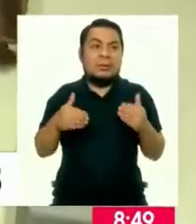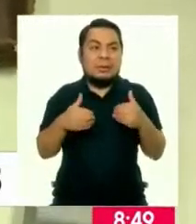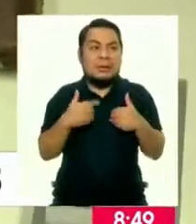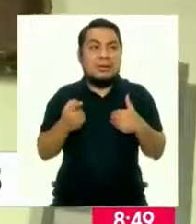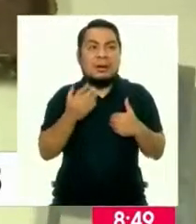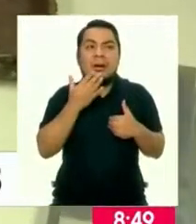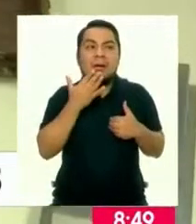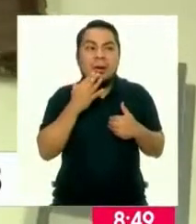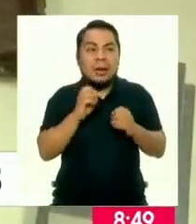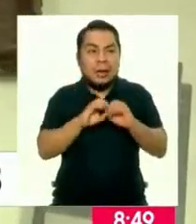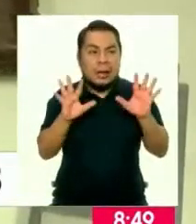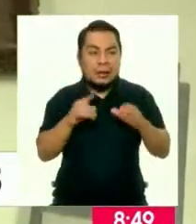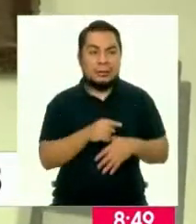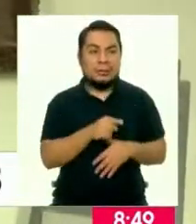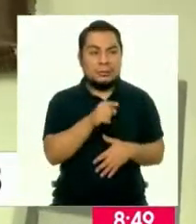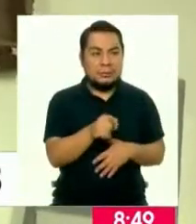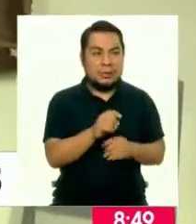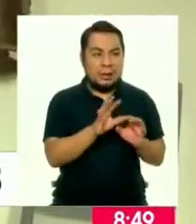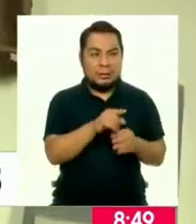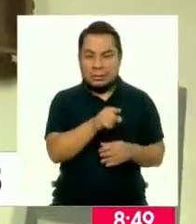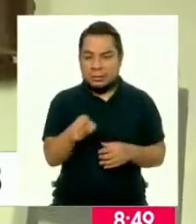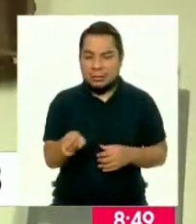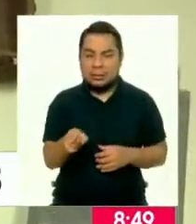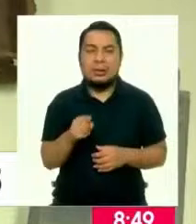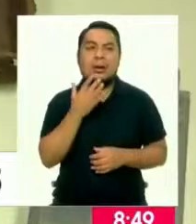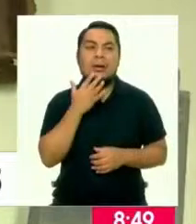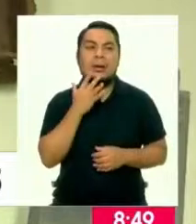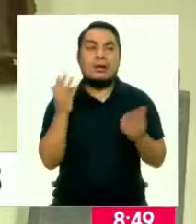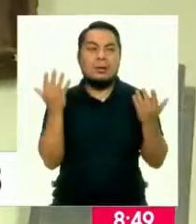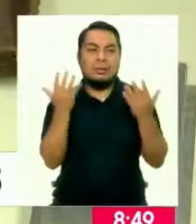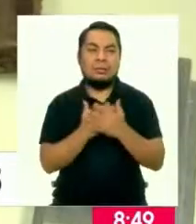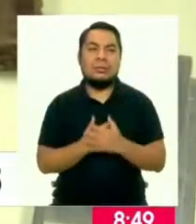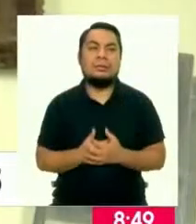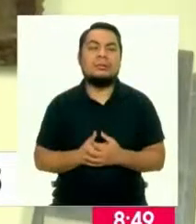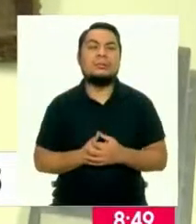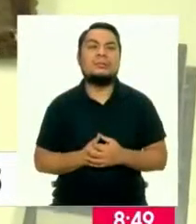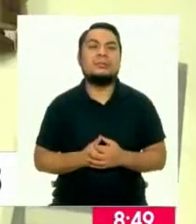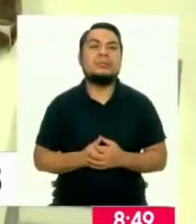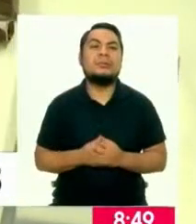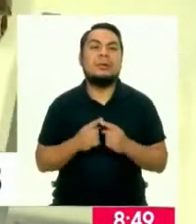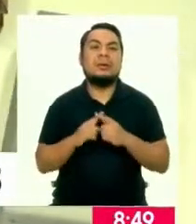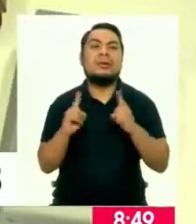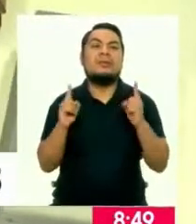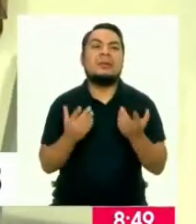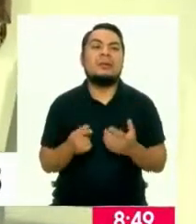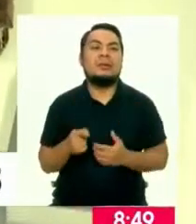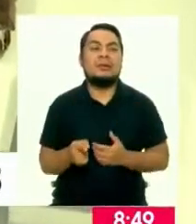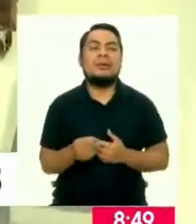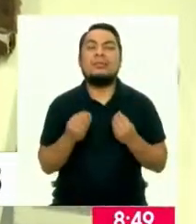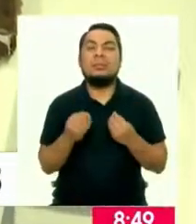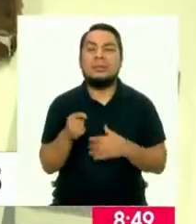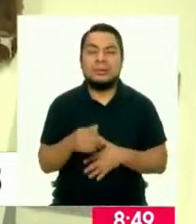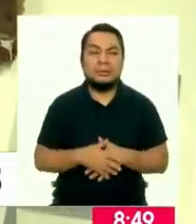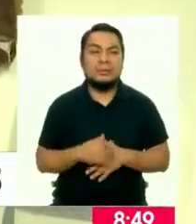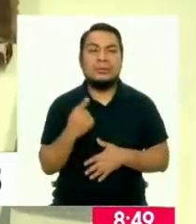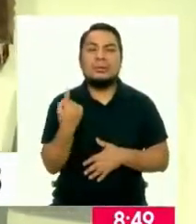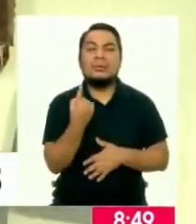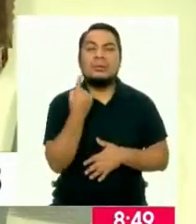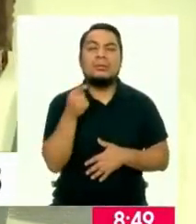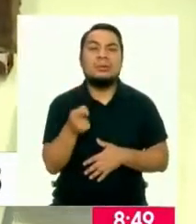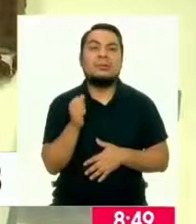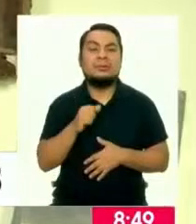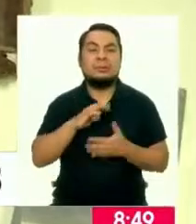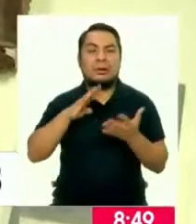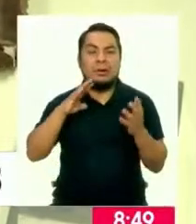un color más claro a diferencia de ese que tiene un color oscuro? Claro. La diferencia se basa únicamente